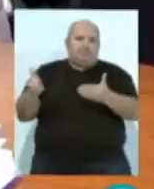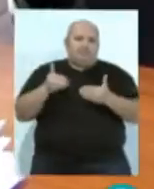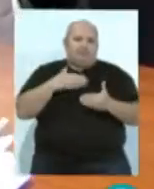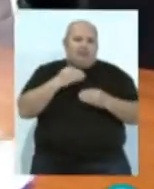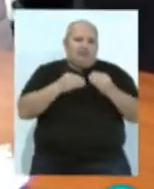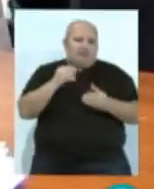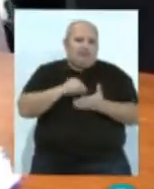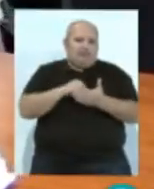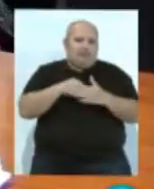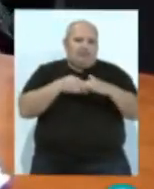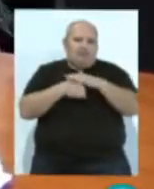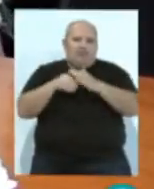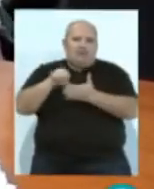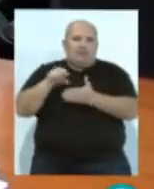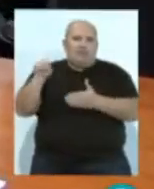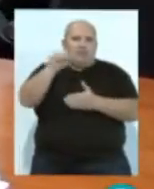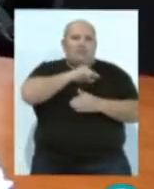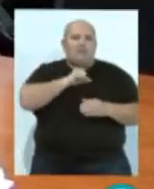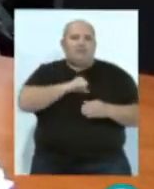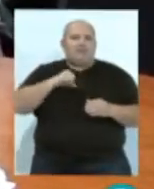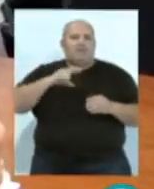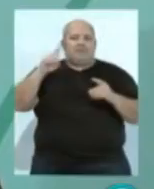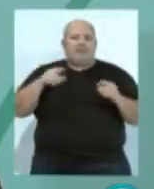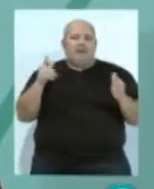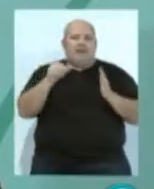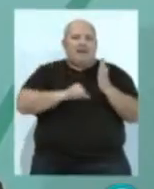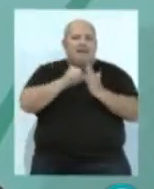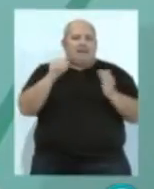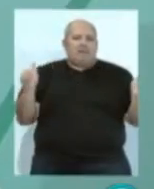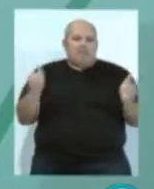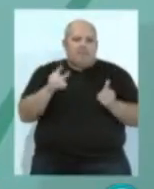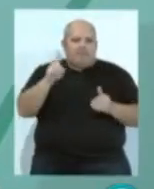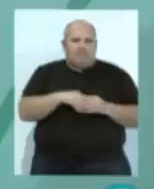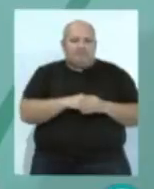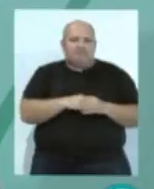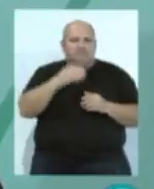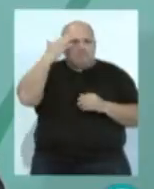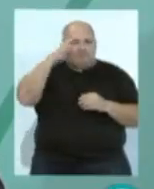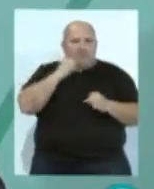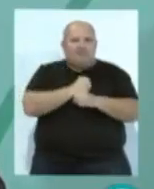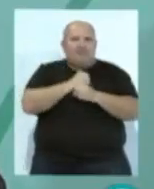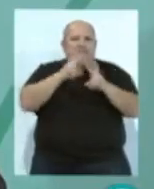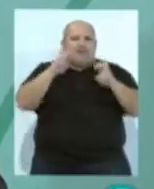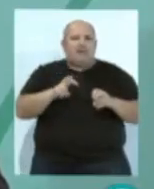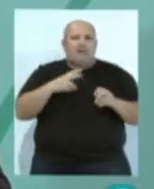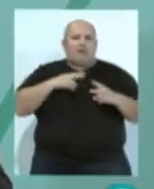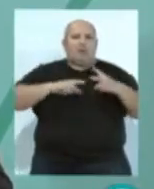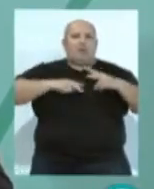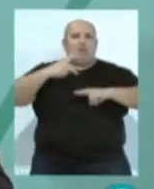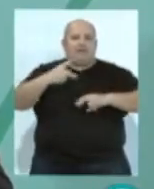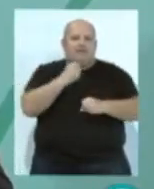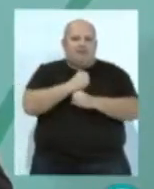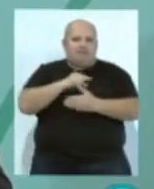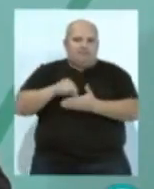acuerdos con otros centros hospitalarios privados para eliminar las listas de espera. Se está trabajando también para duplicar la